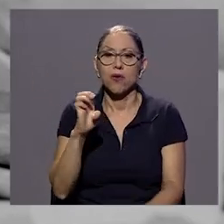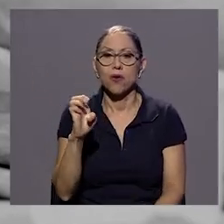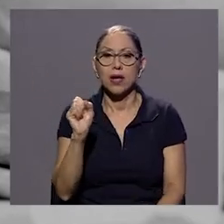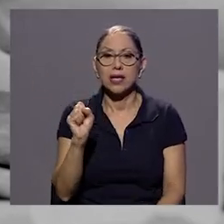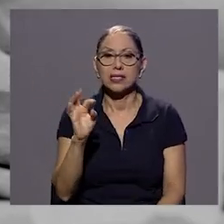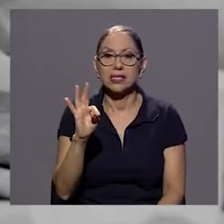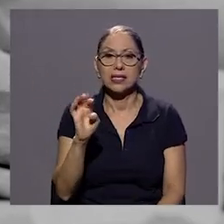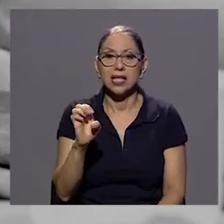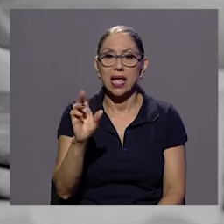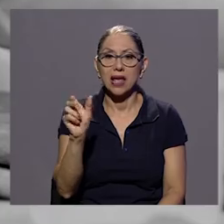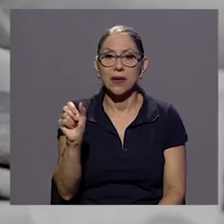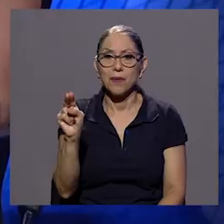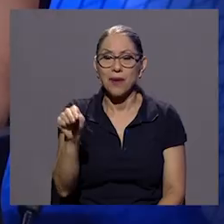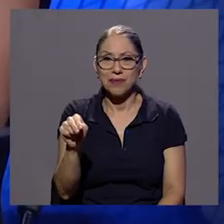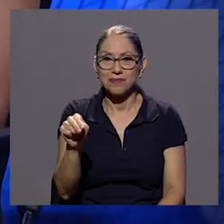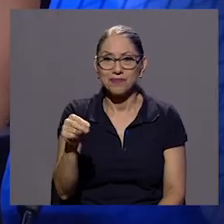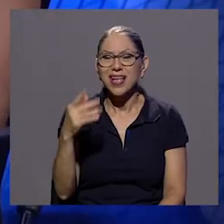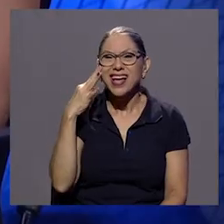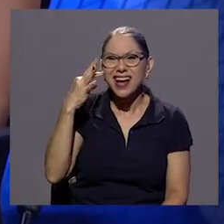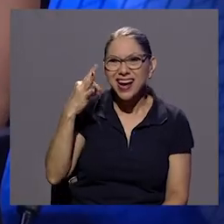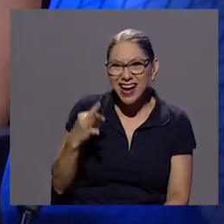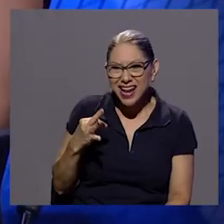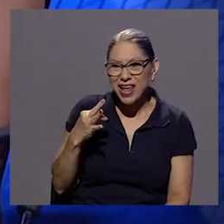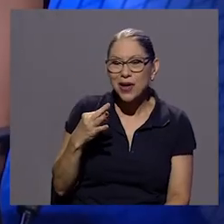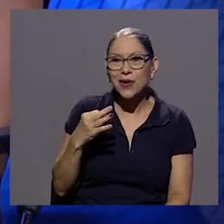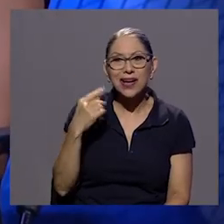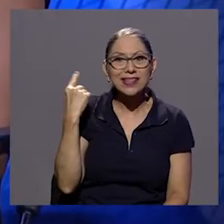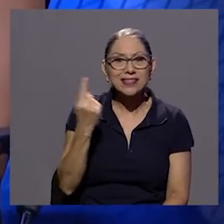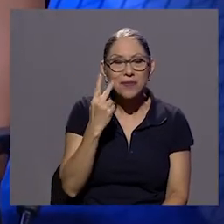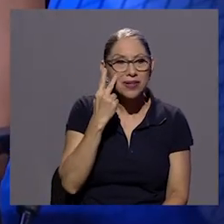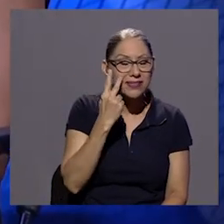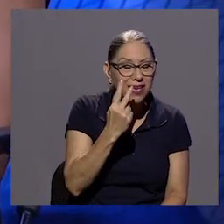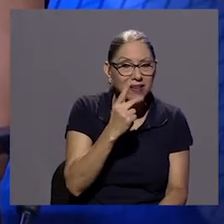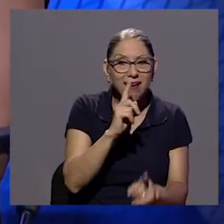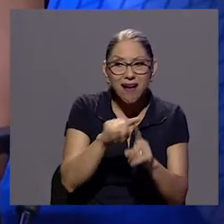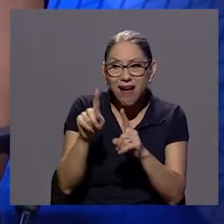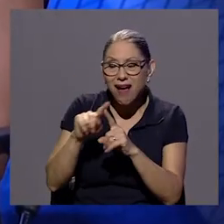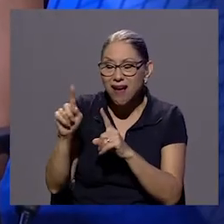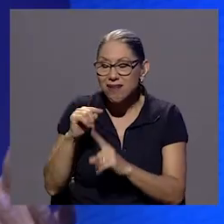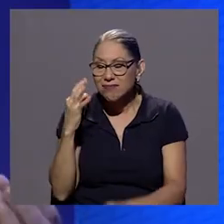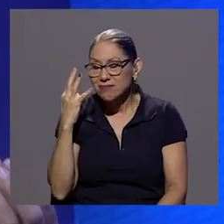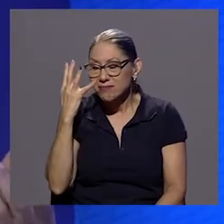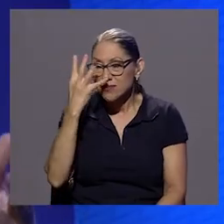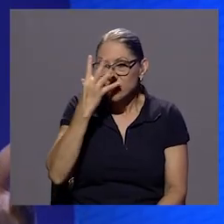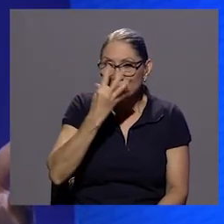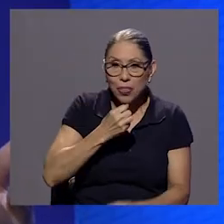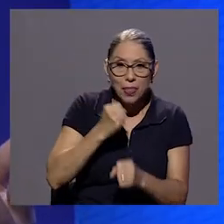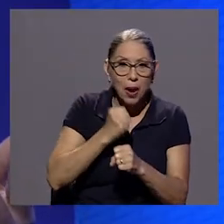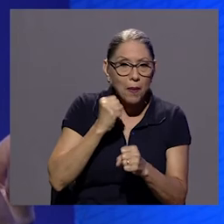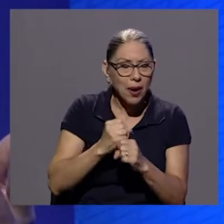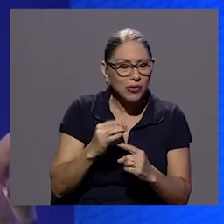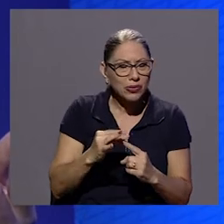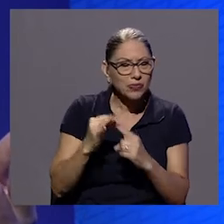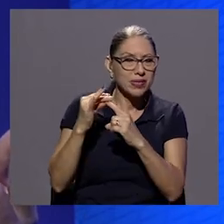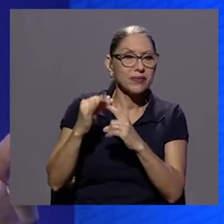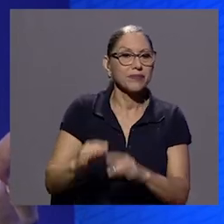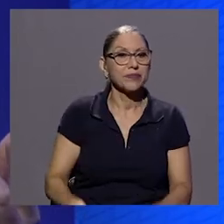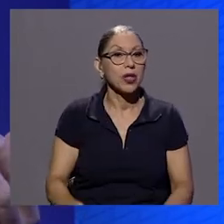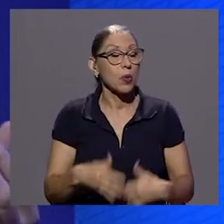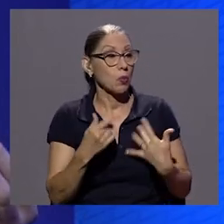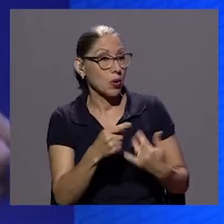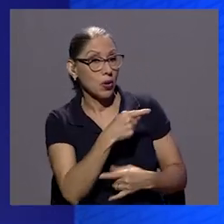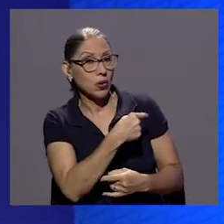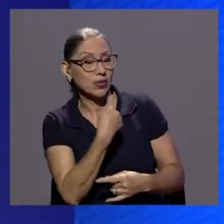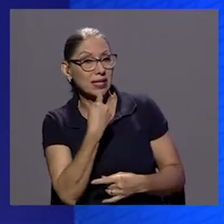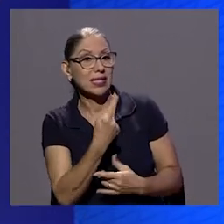un preciosismo o sea se ve como en cada plano que hay que hay un trabajo ¿verdad? bueno se resalta ese valor que decís al